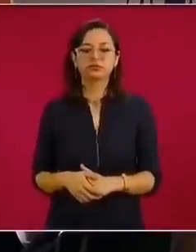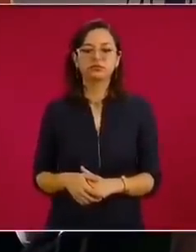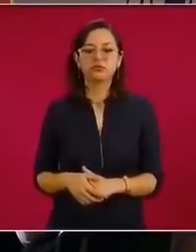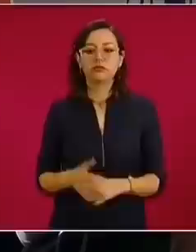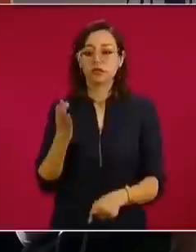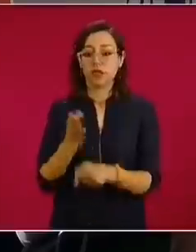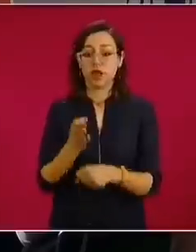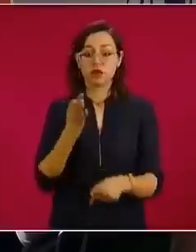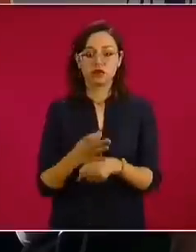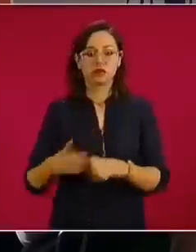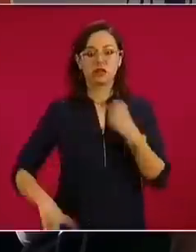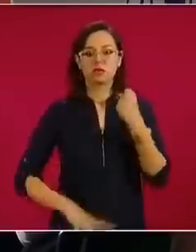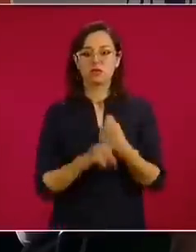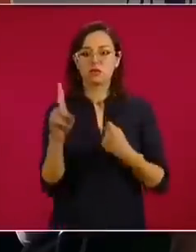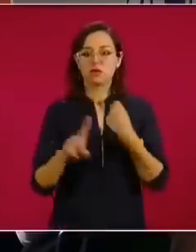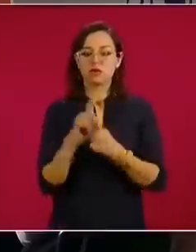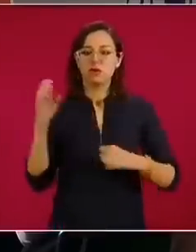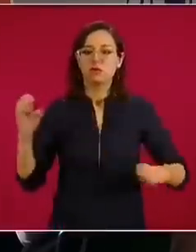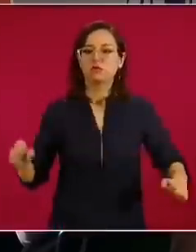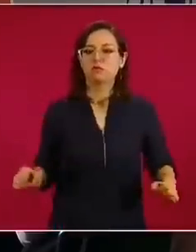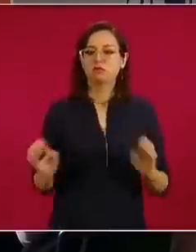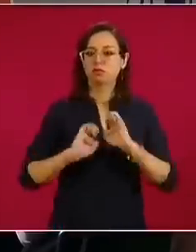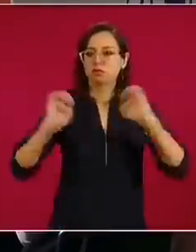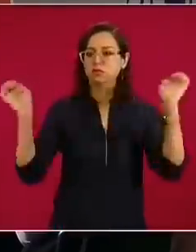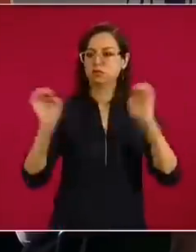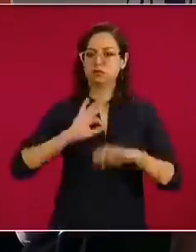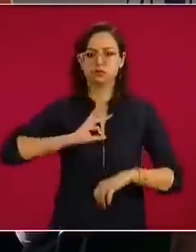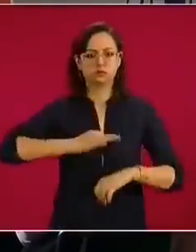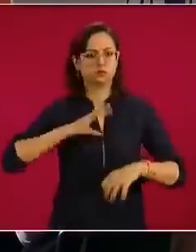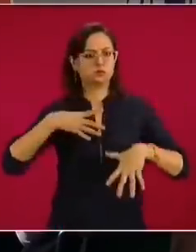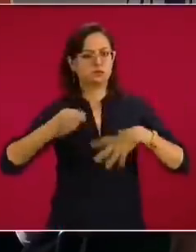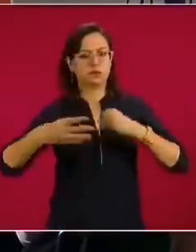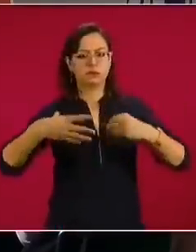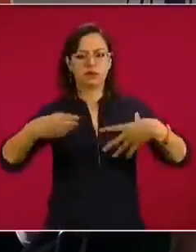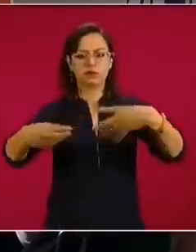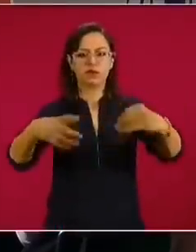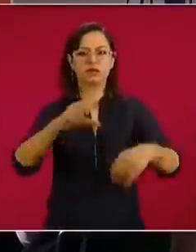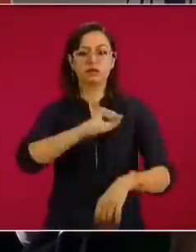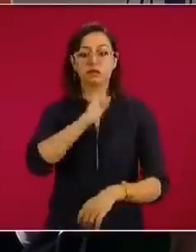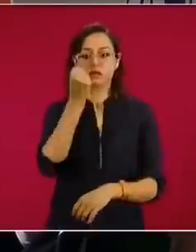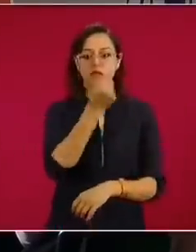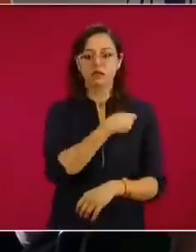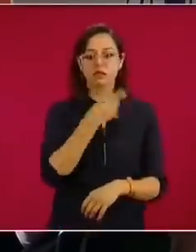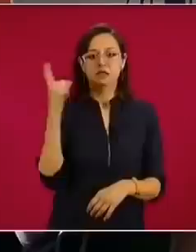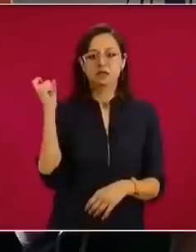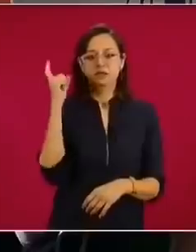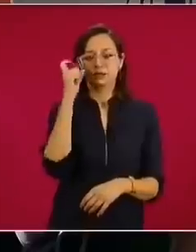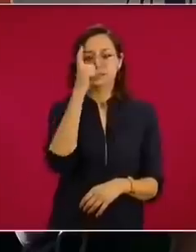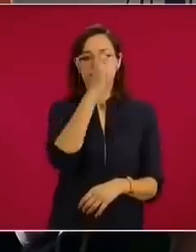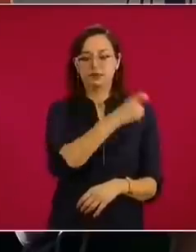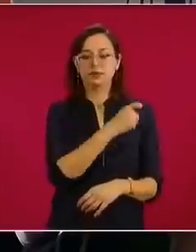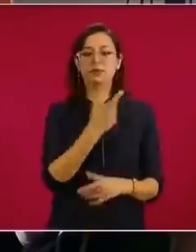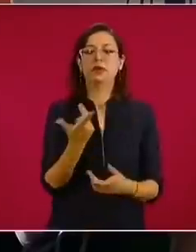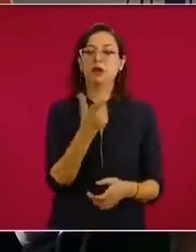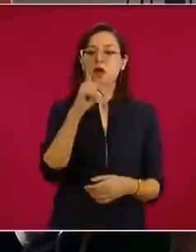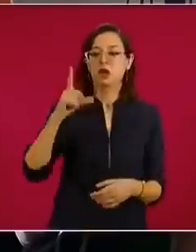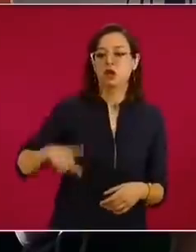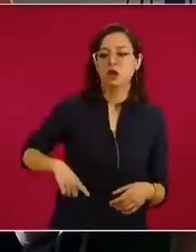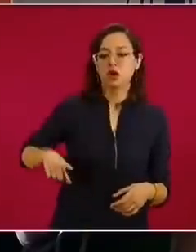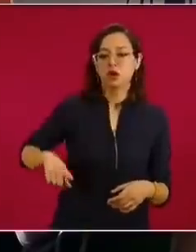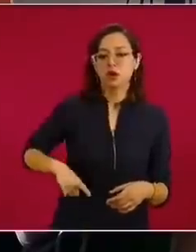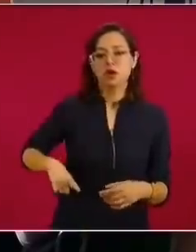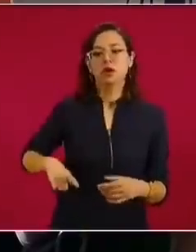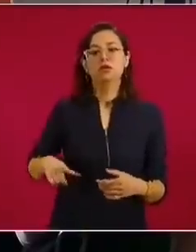emergencia sanitaria el gobierno de la República plantea llevar